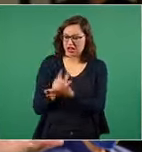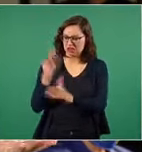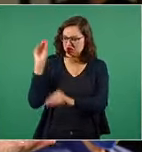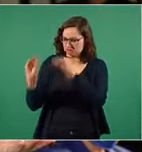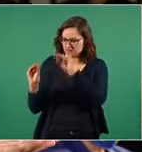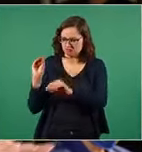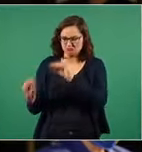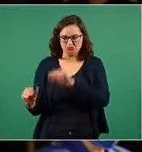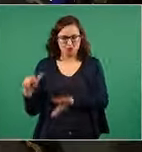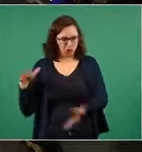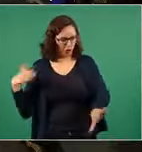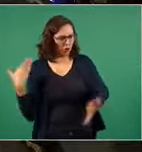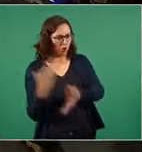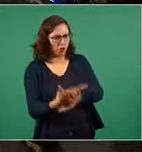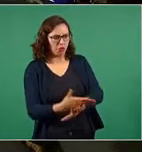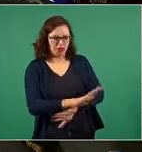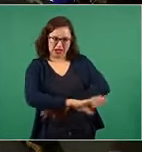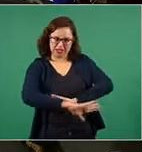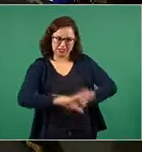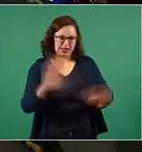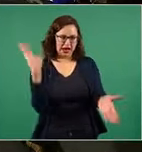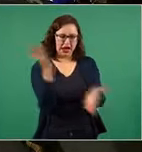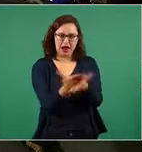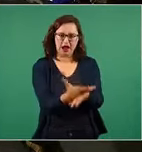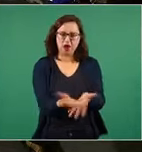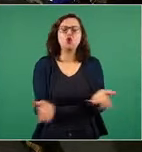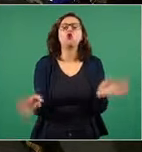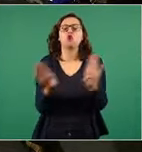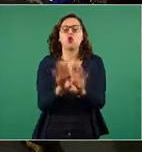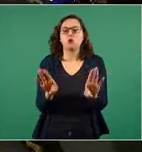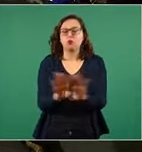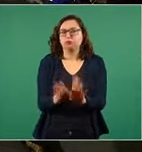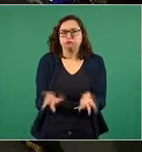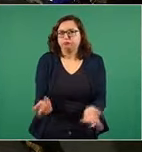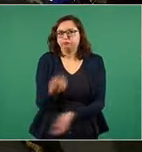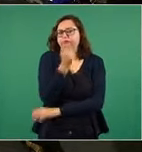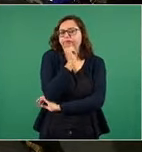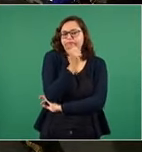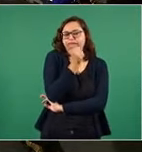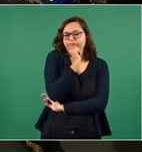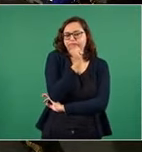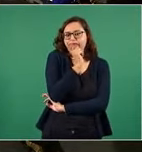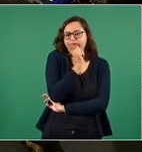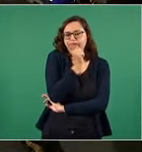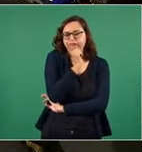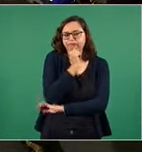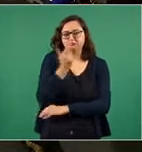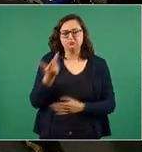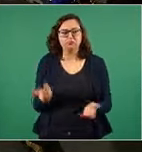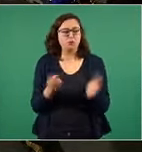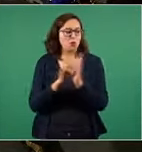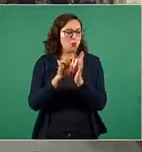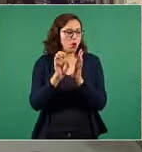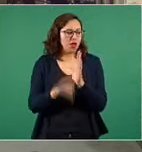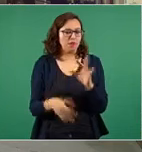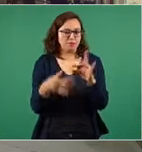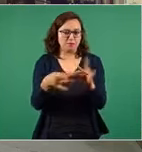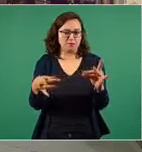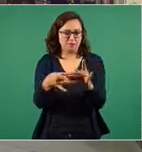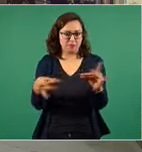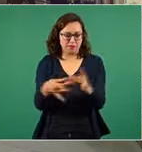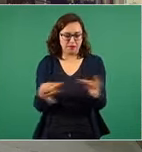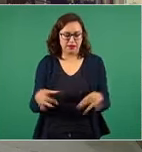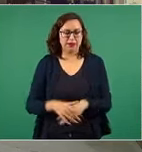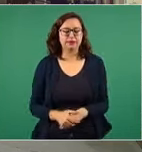contrarrestar este asunto. Un dato solamente para argumentar. Hace